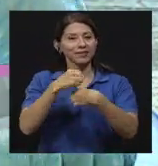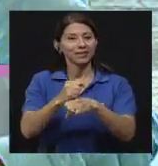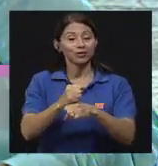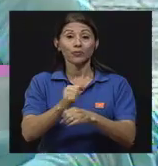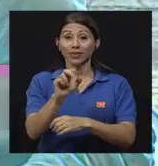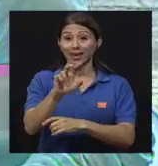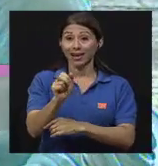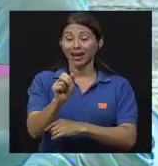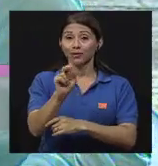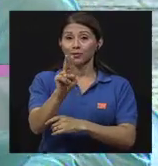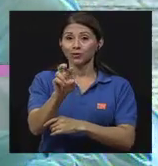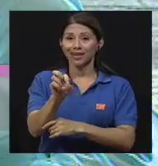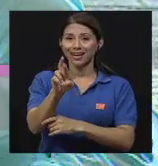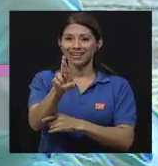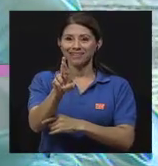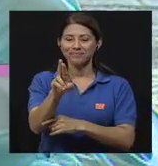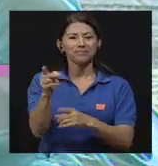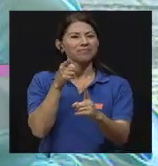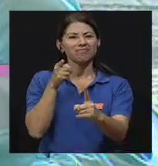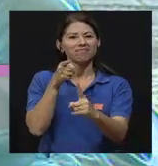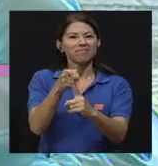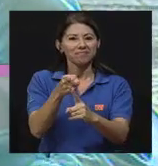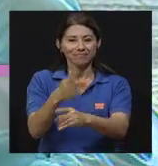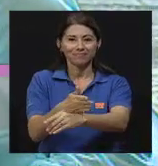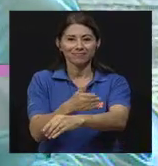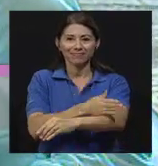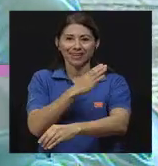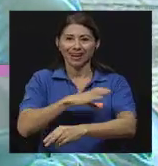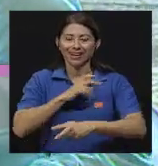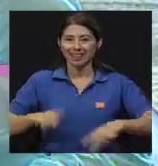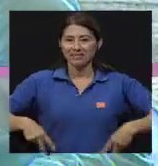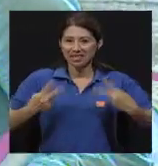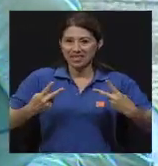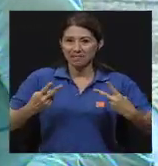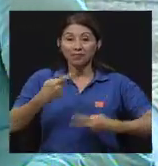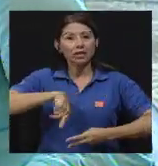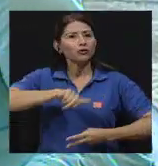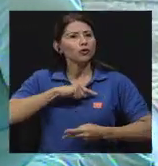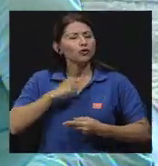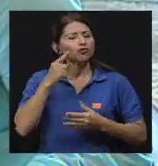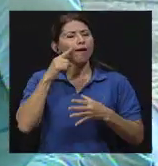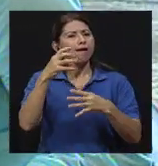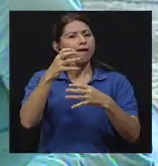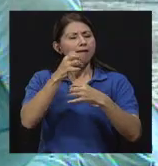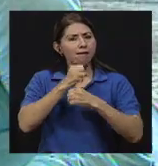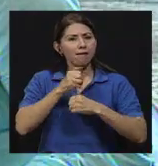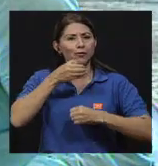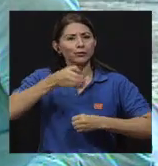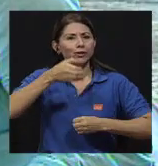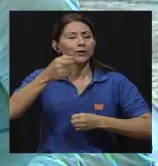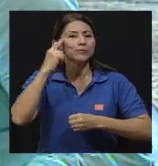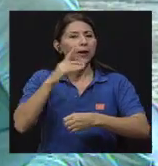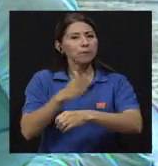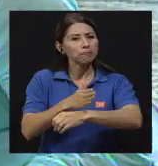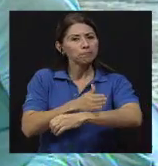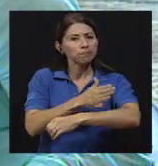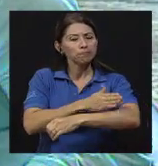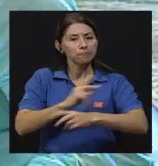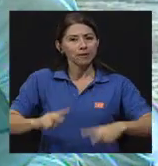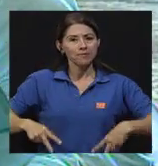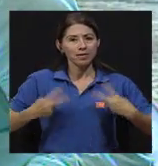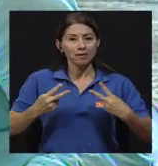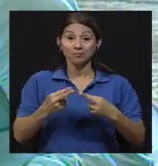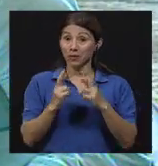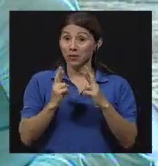por su canal UCR con la finalidad de mejorar nuestra calidad de vida, de obtener consejos para poder mejorar nuestra vida. Ojalá que durante